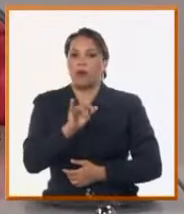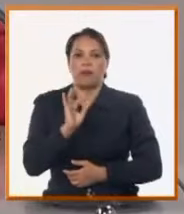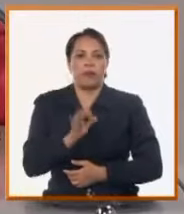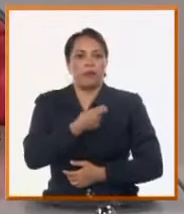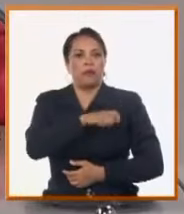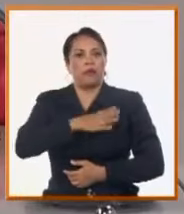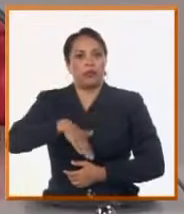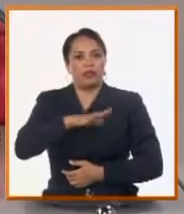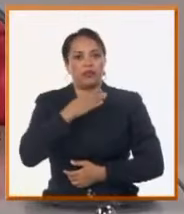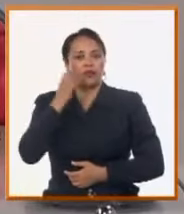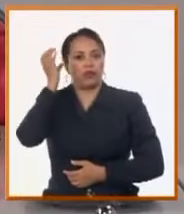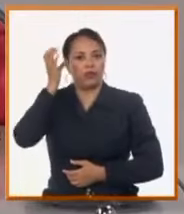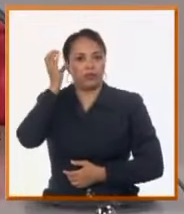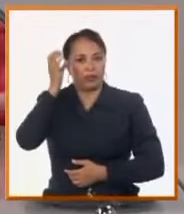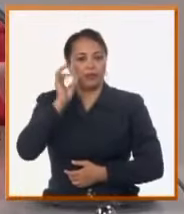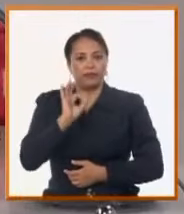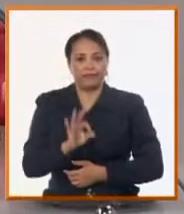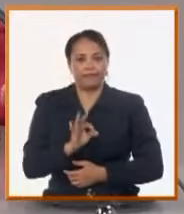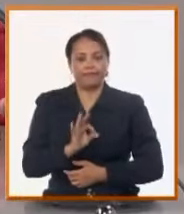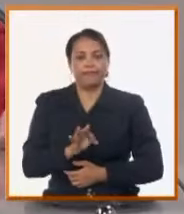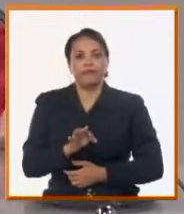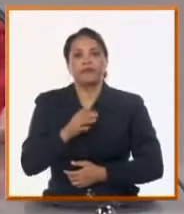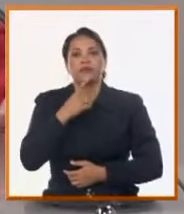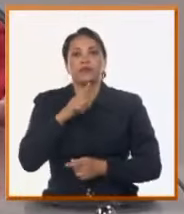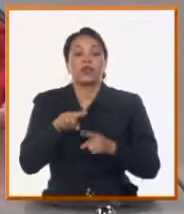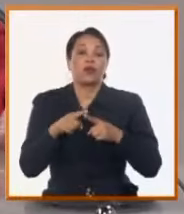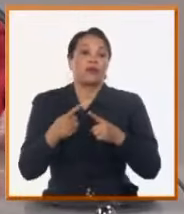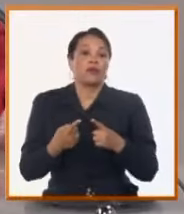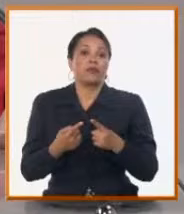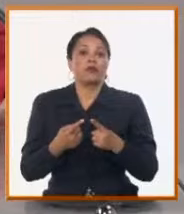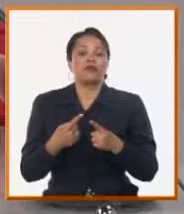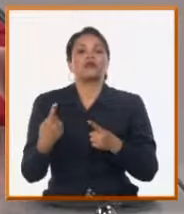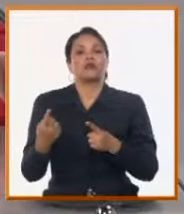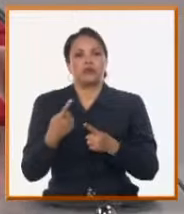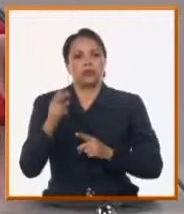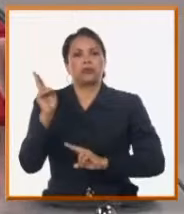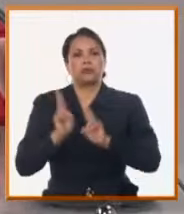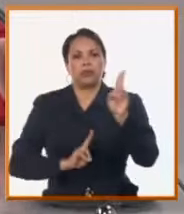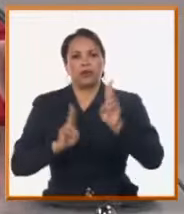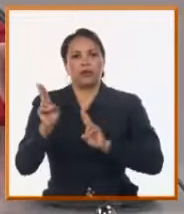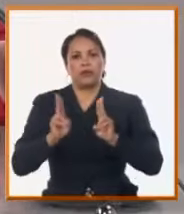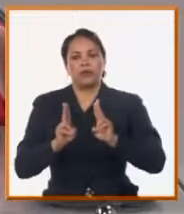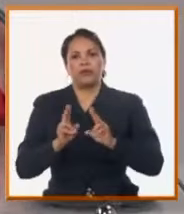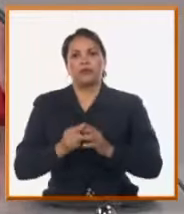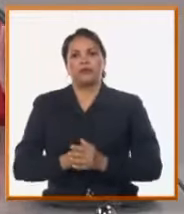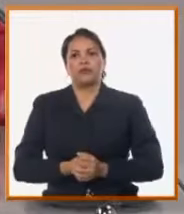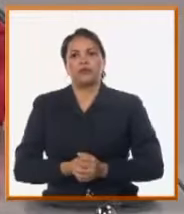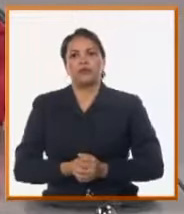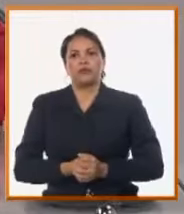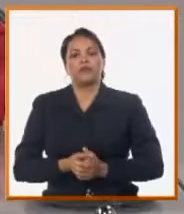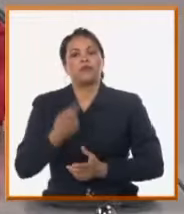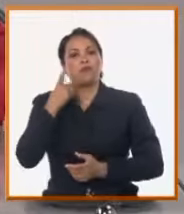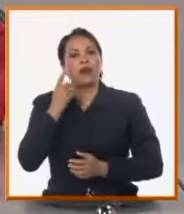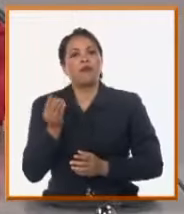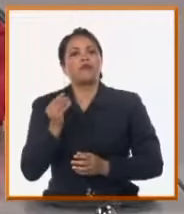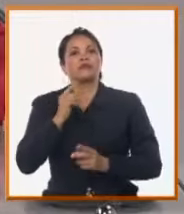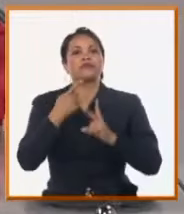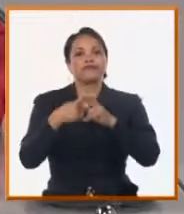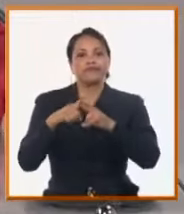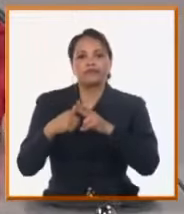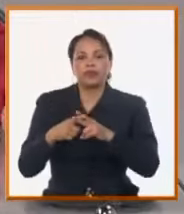que se han utilizado y por supuesto lo montaremos en nuestro sistema de trabajo y